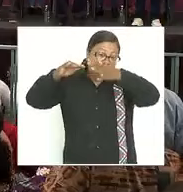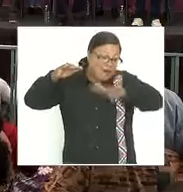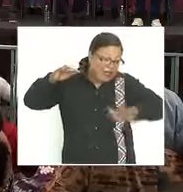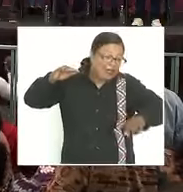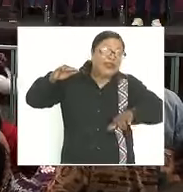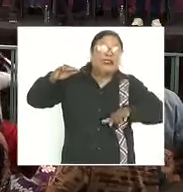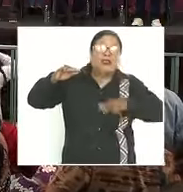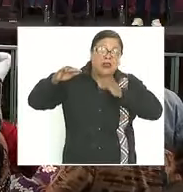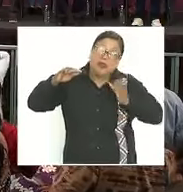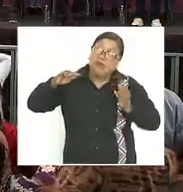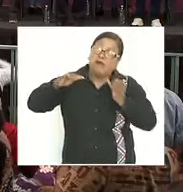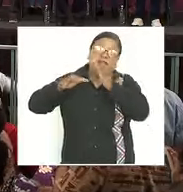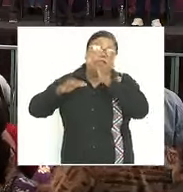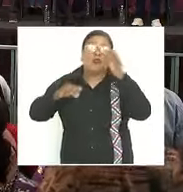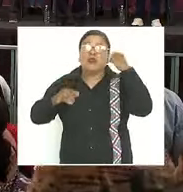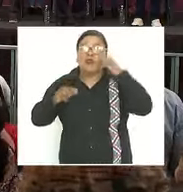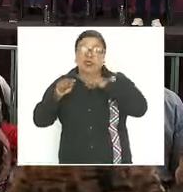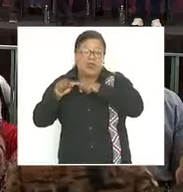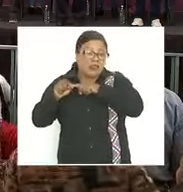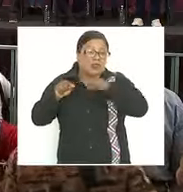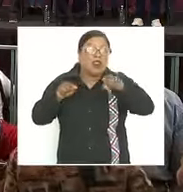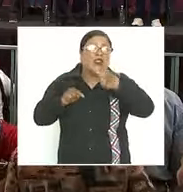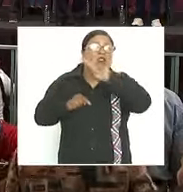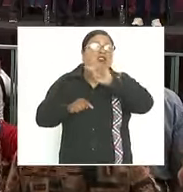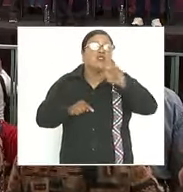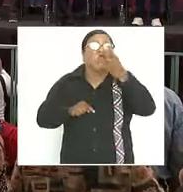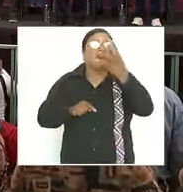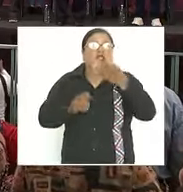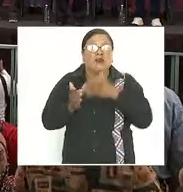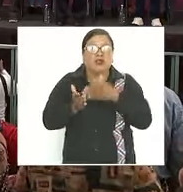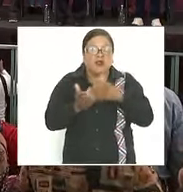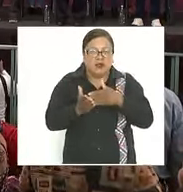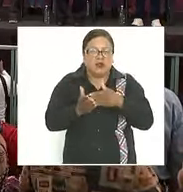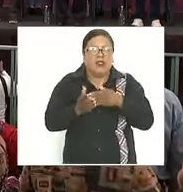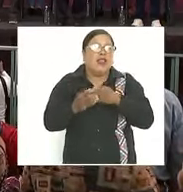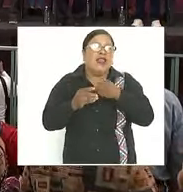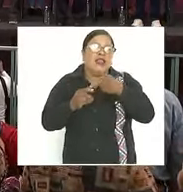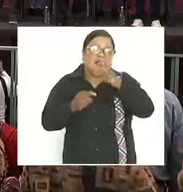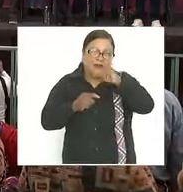de oaxaca mi municipio doscientos cuatro kilómetros